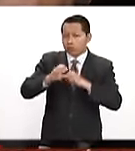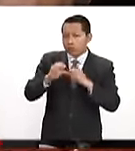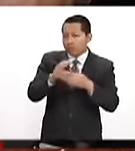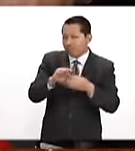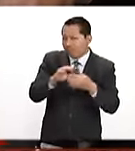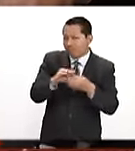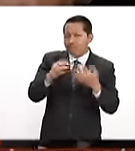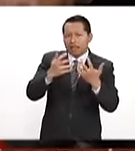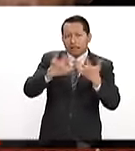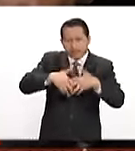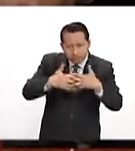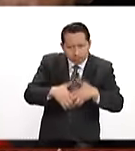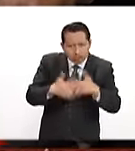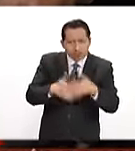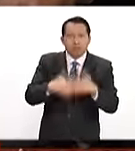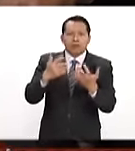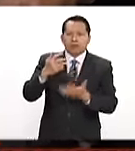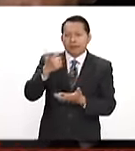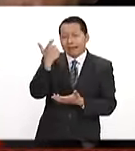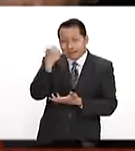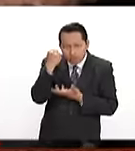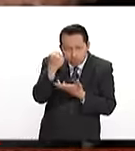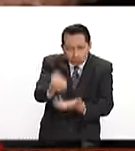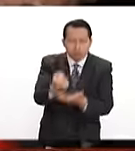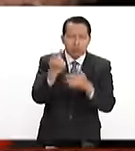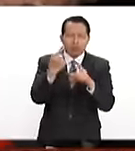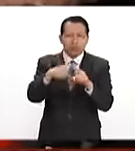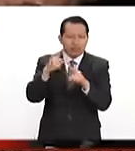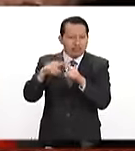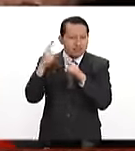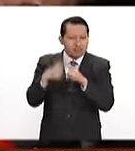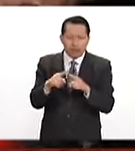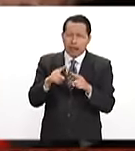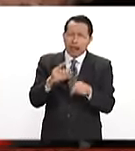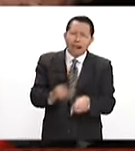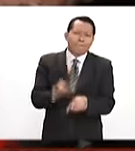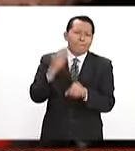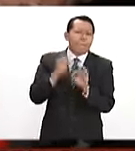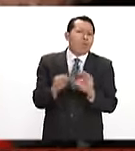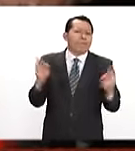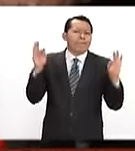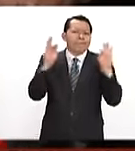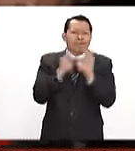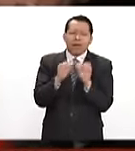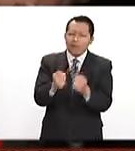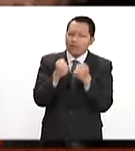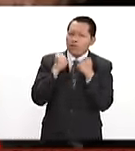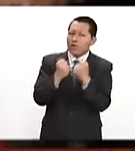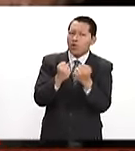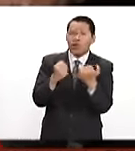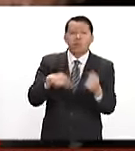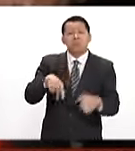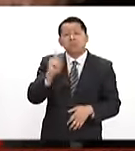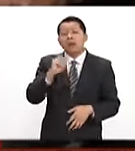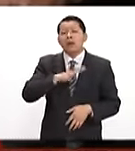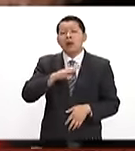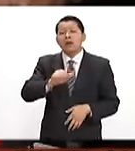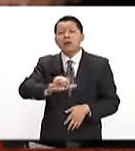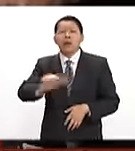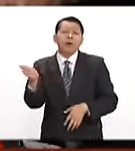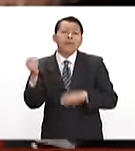industriales, las inversiones son muy importantes, pero tenemos otros mecanismos